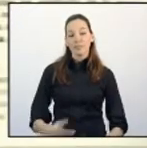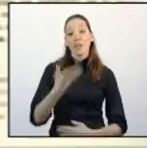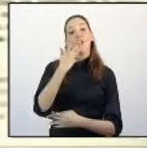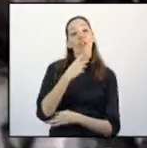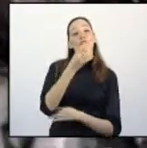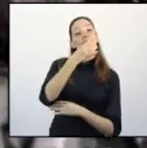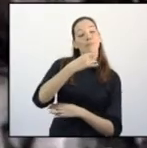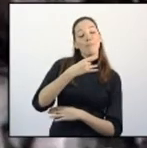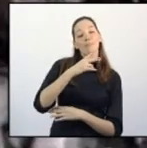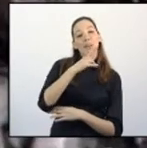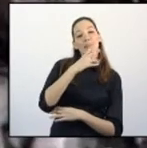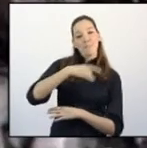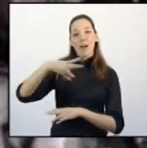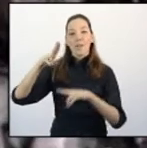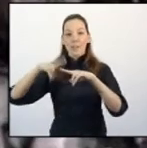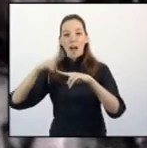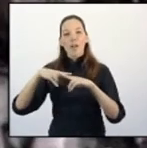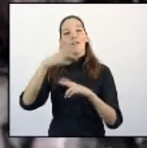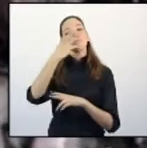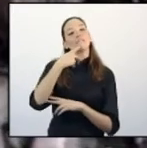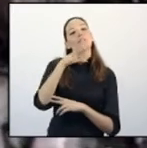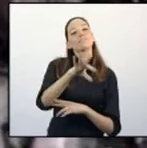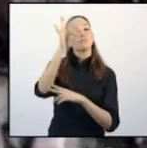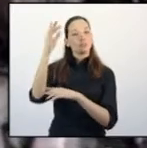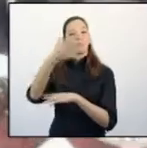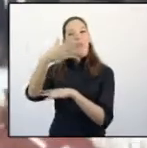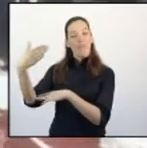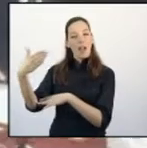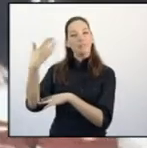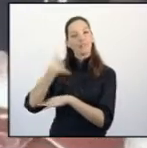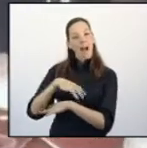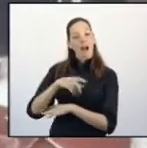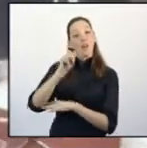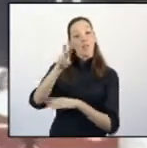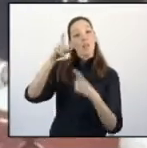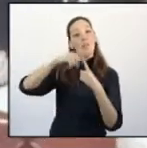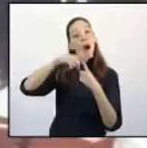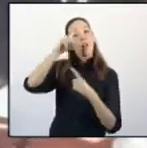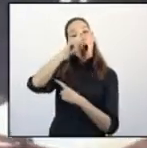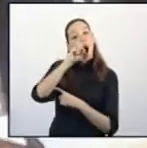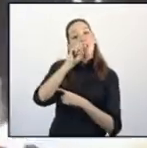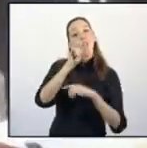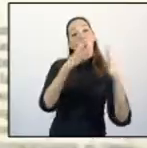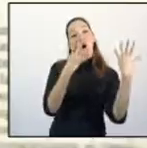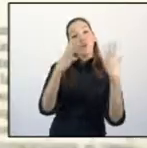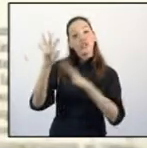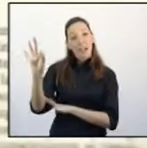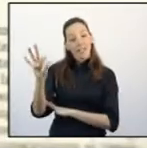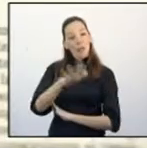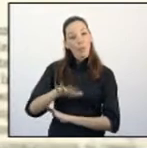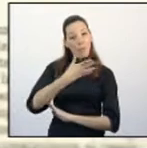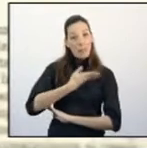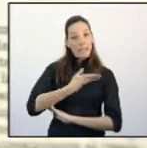Con el verde, blanco y negro como los colores ya destinados a nuestra bandera, el 12 de mayo de 1980,